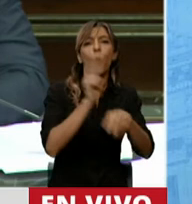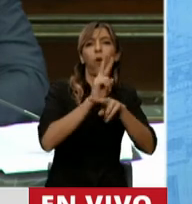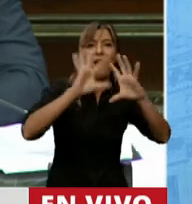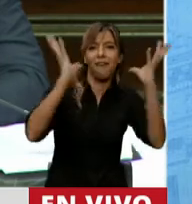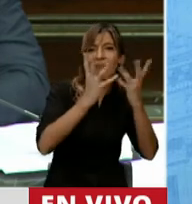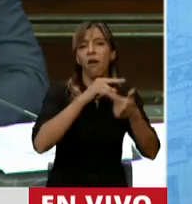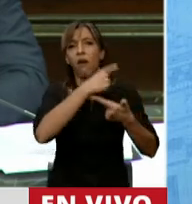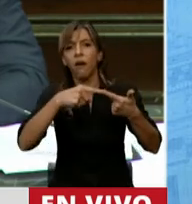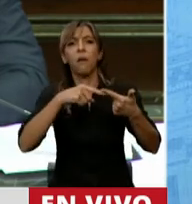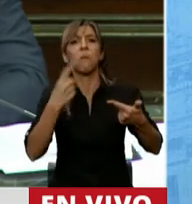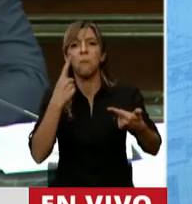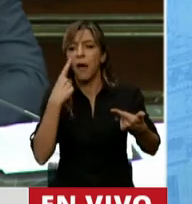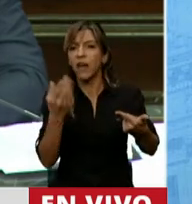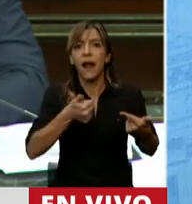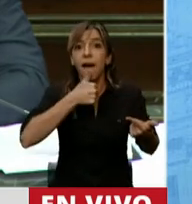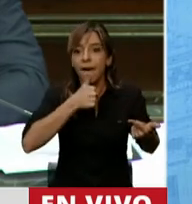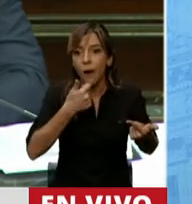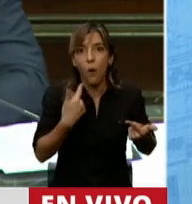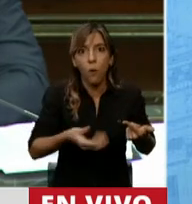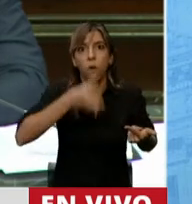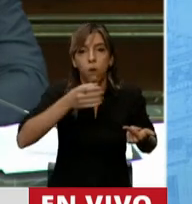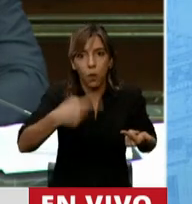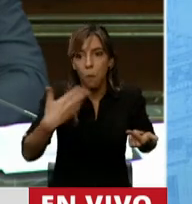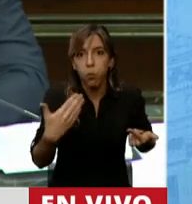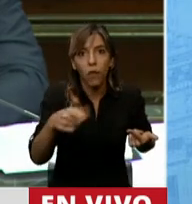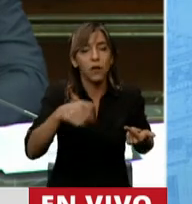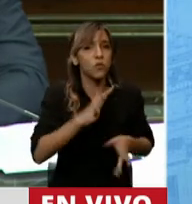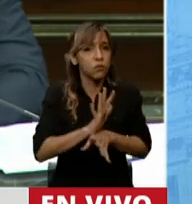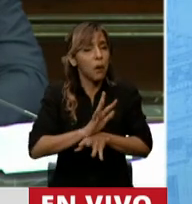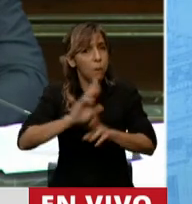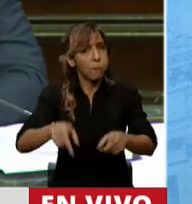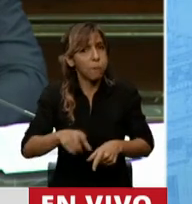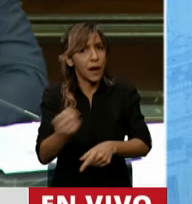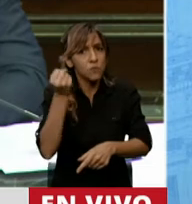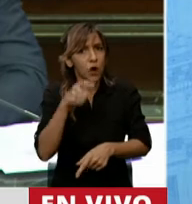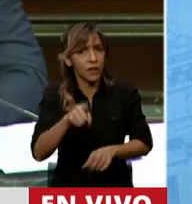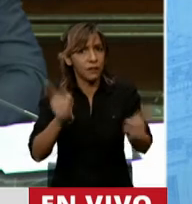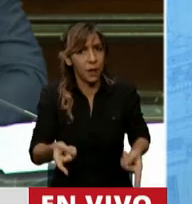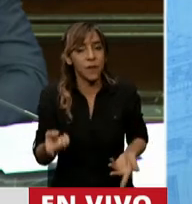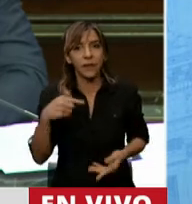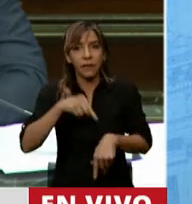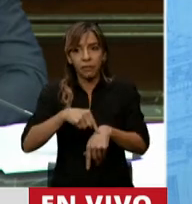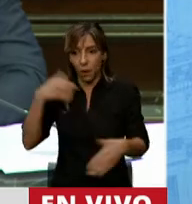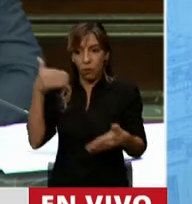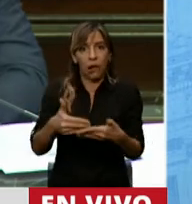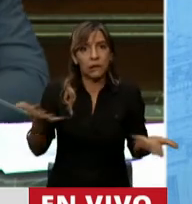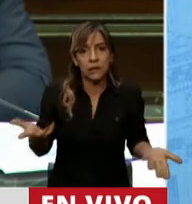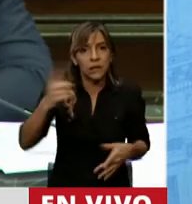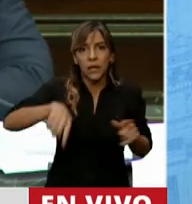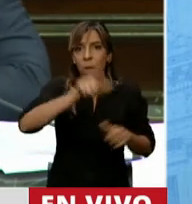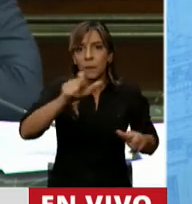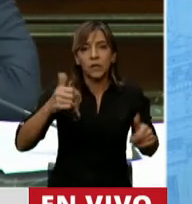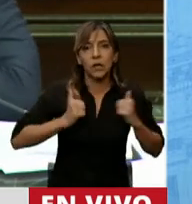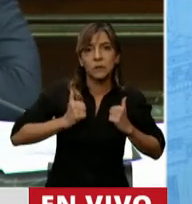generar acceso al agua de calidad, también es una política de Estado. Y creo que tenemos poco tiempo que la gente no puede ni quiere esperar más